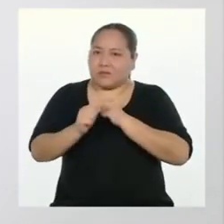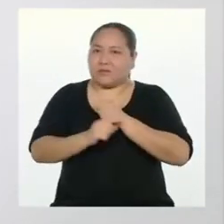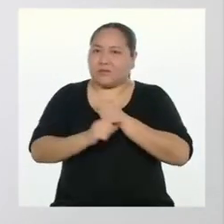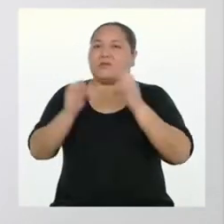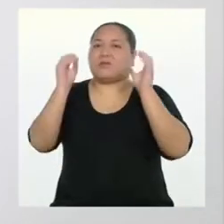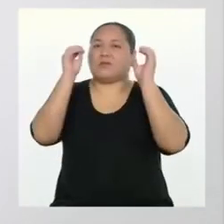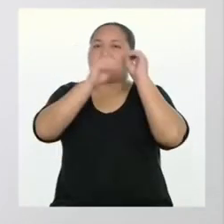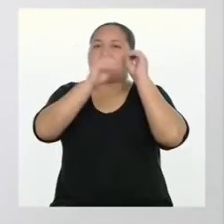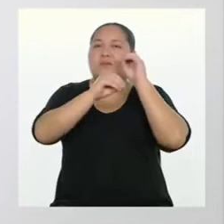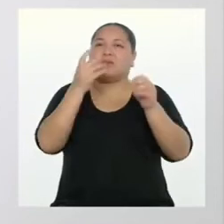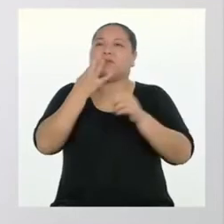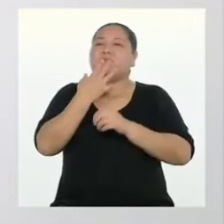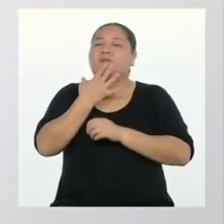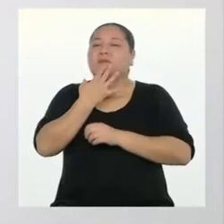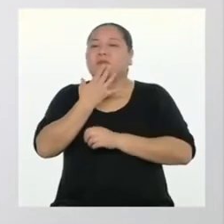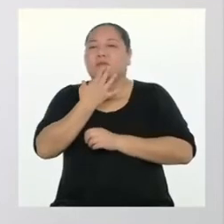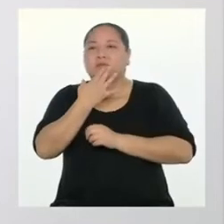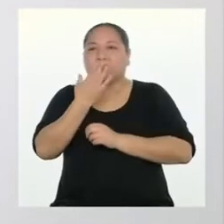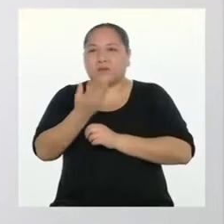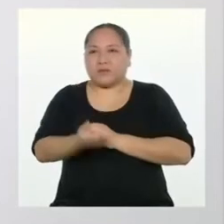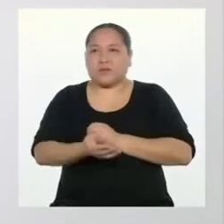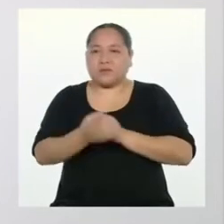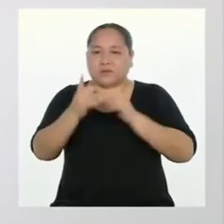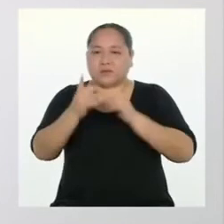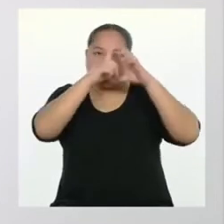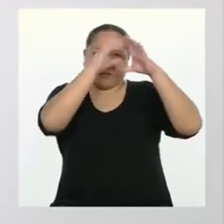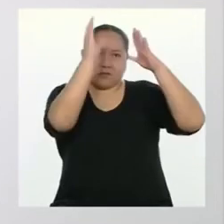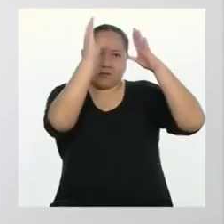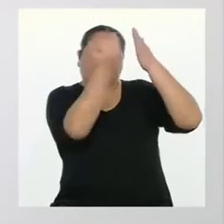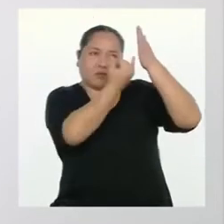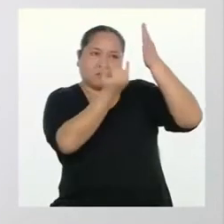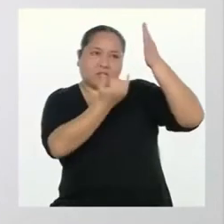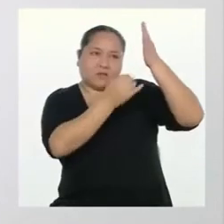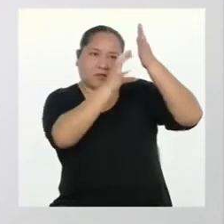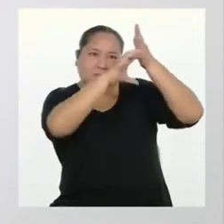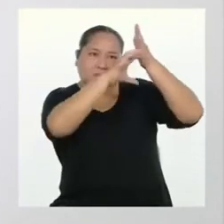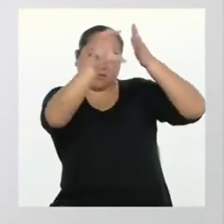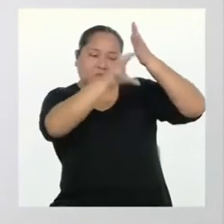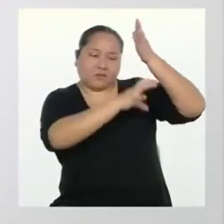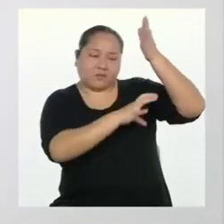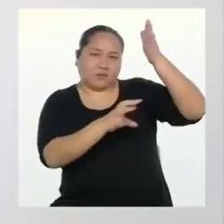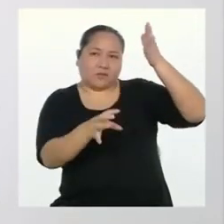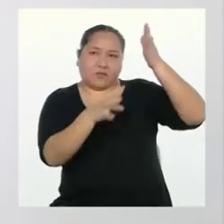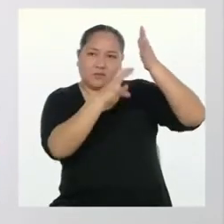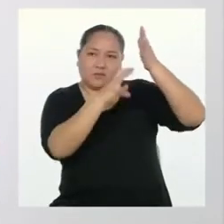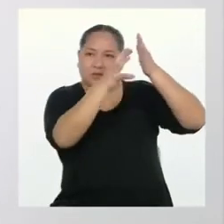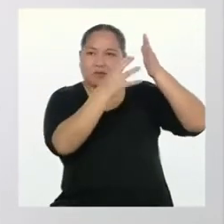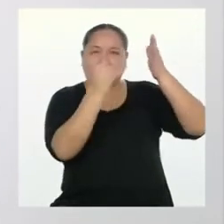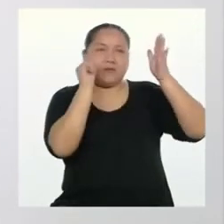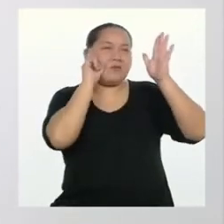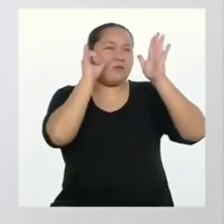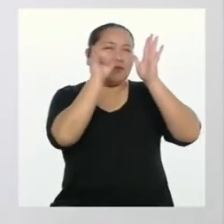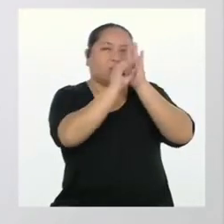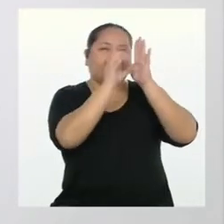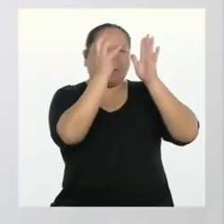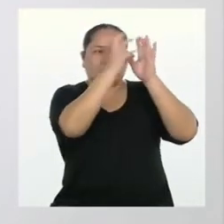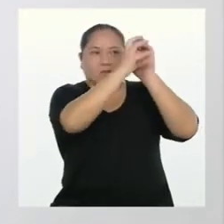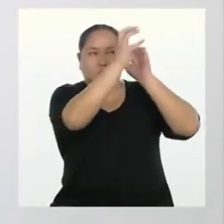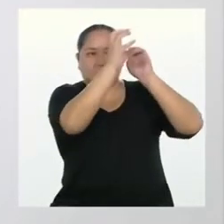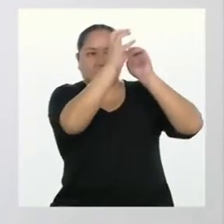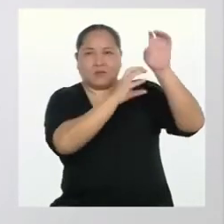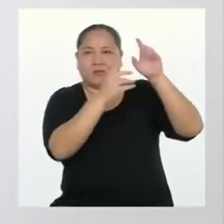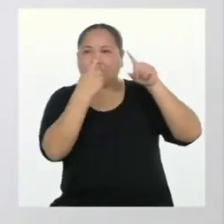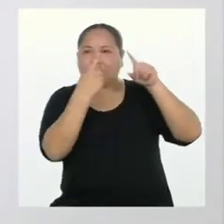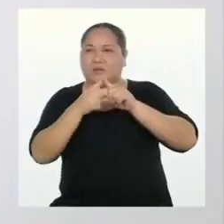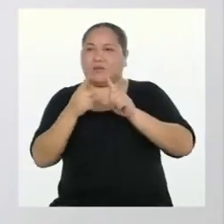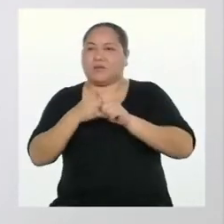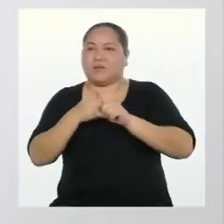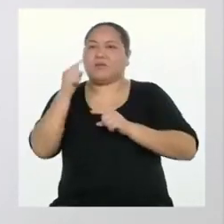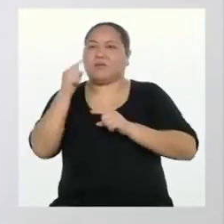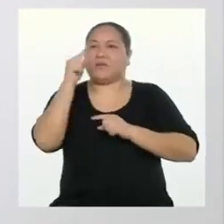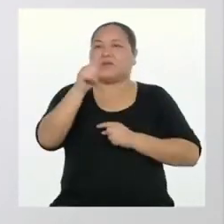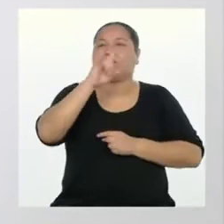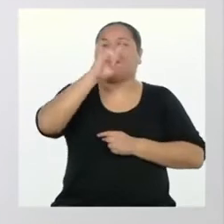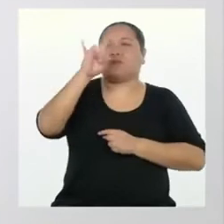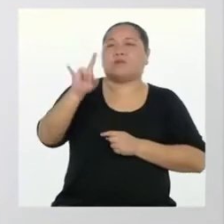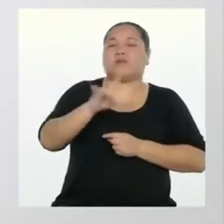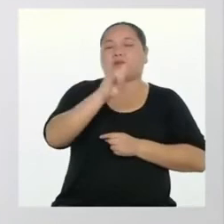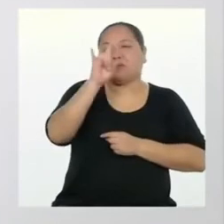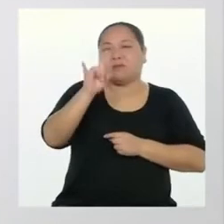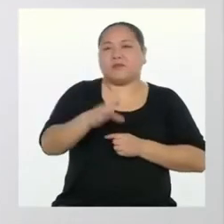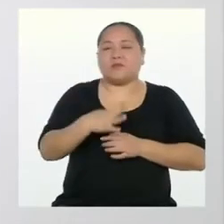Consisten en los colores, la trama, las ilustraciones, las imágenes, etc. Que